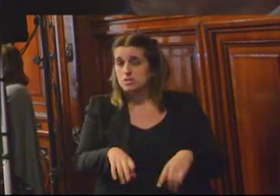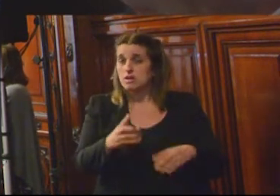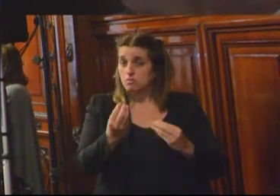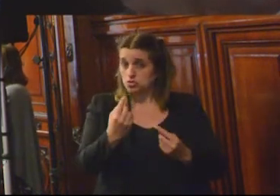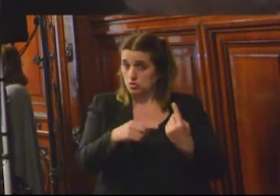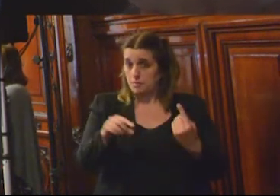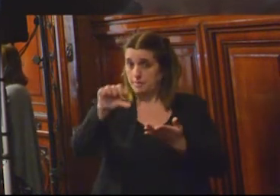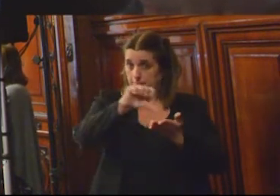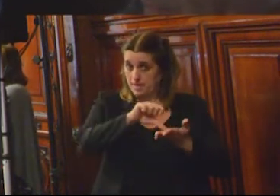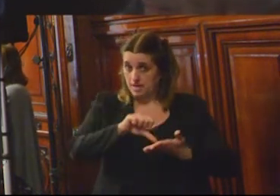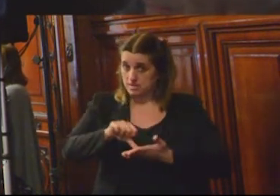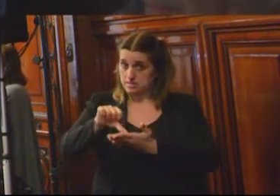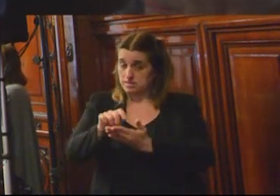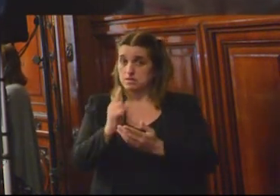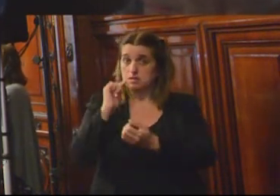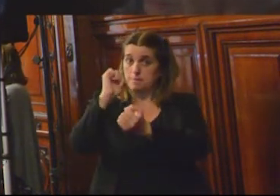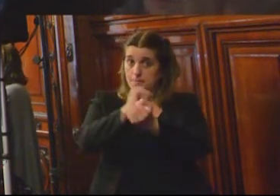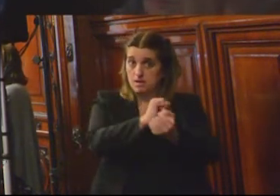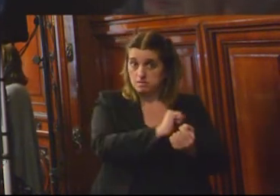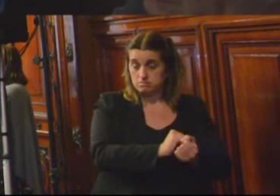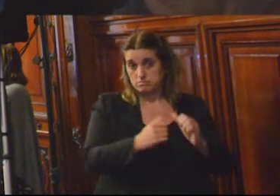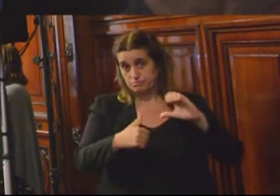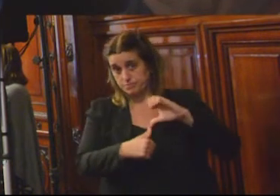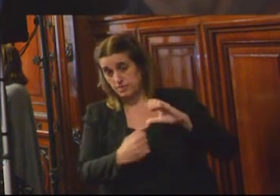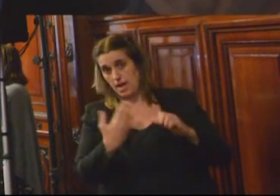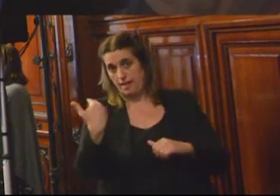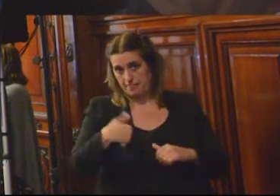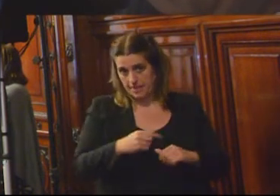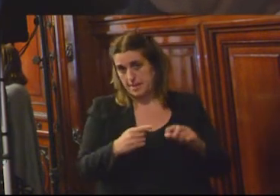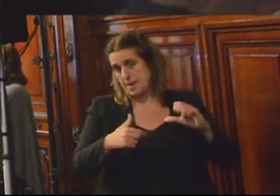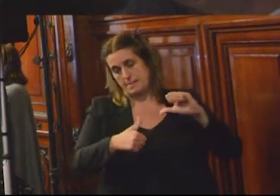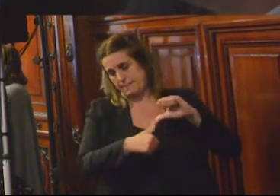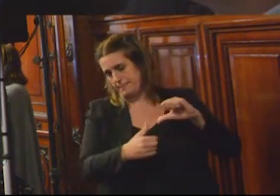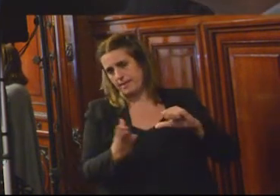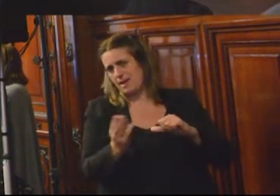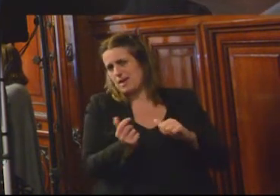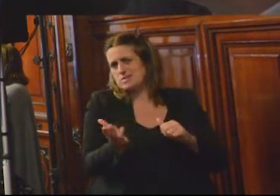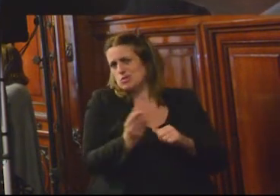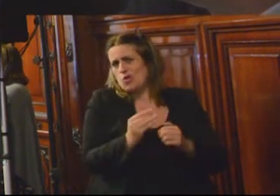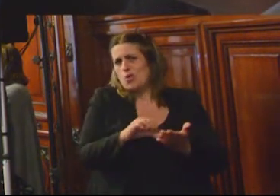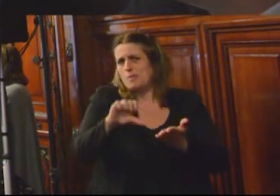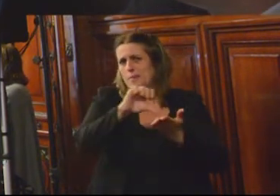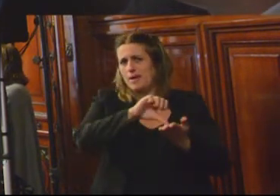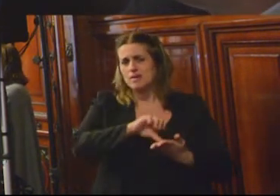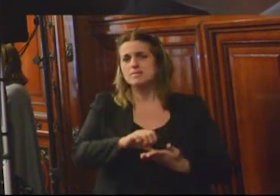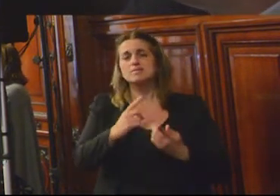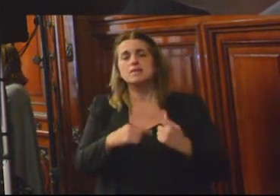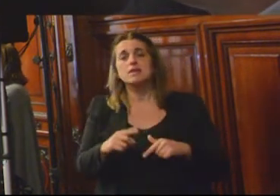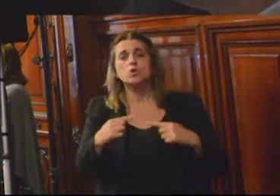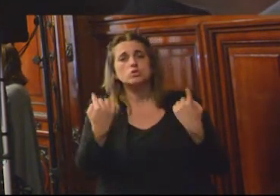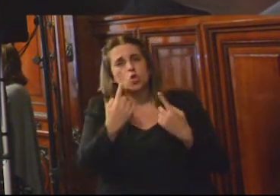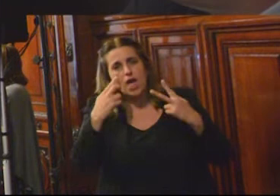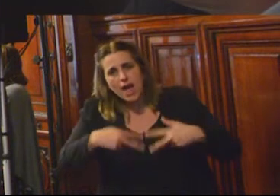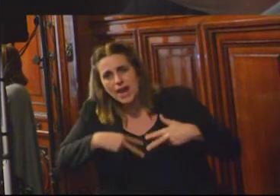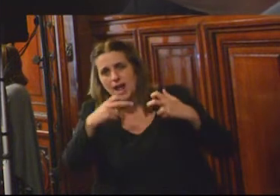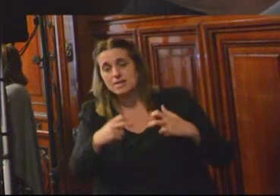varios países sobre el centro de detención del continente, en Argentina, en Centroamérica, en fin, casi todo lo que es motivo de nuestro análisis